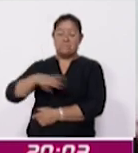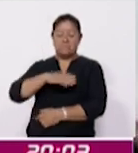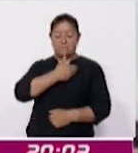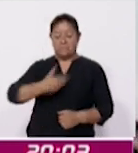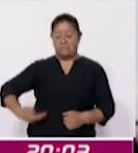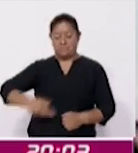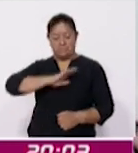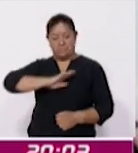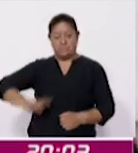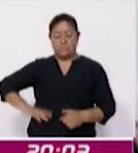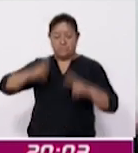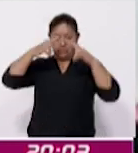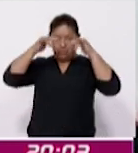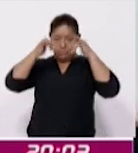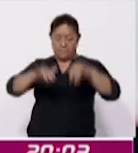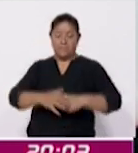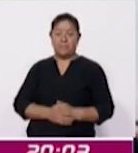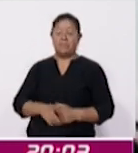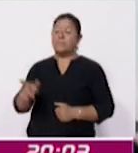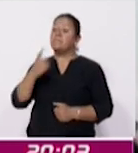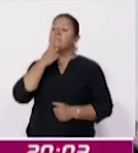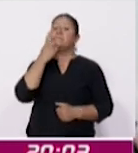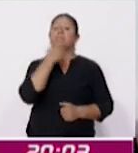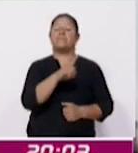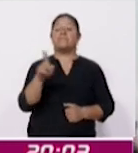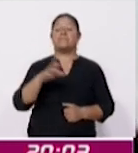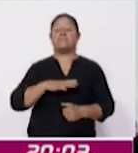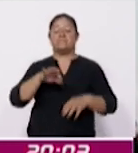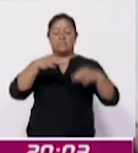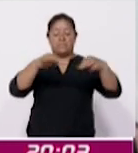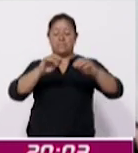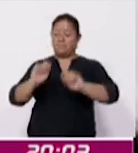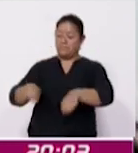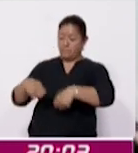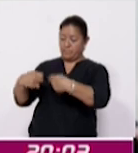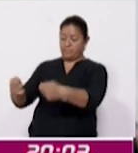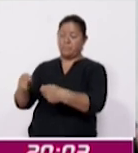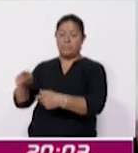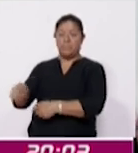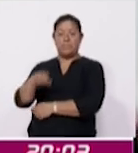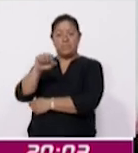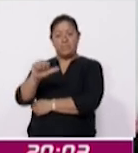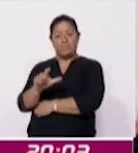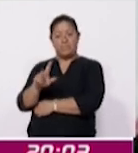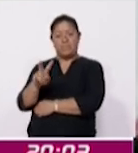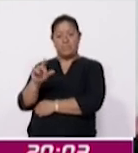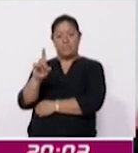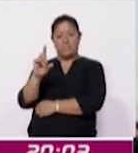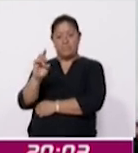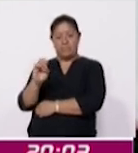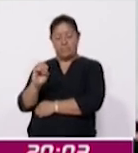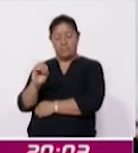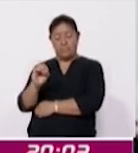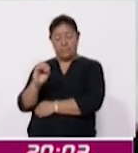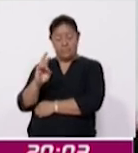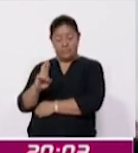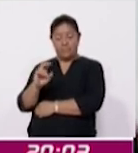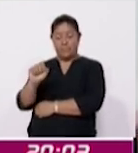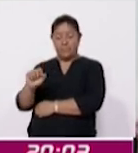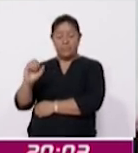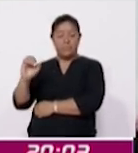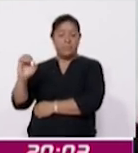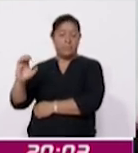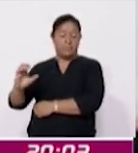presidencia municipal de Huamantla y ordenó devolver la constancia de mayoría a Salvador Sánchez Zedillo como presidente electo. Finalmente, la